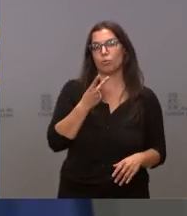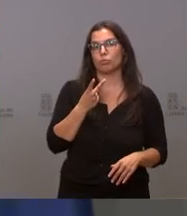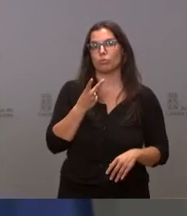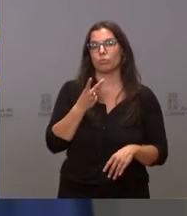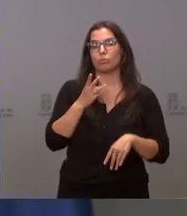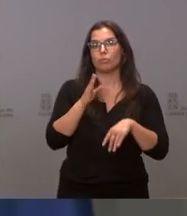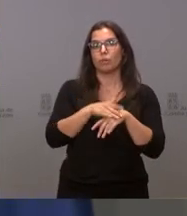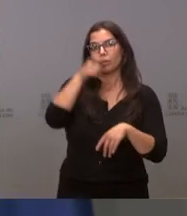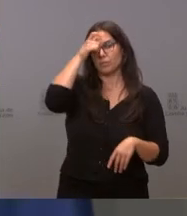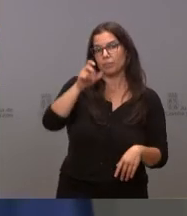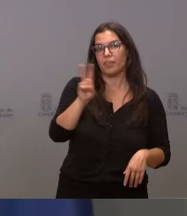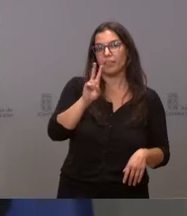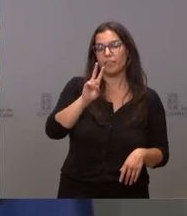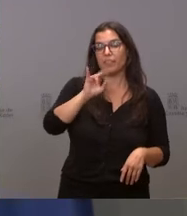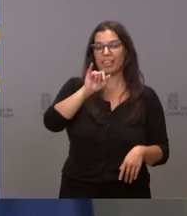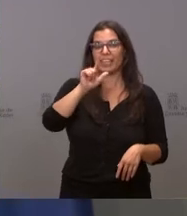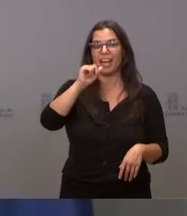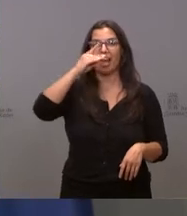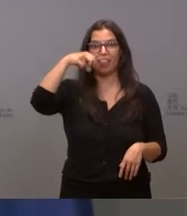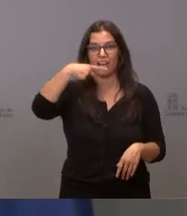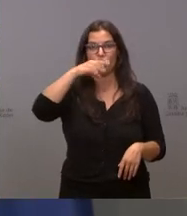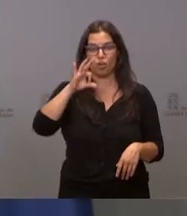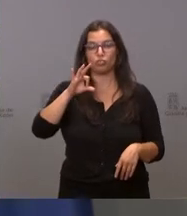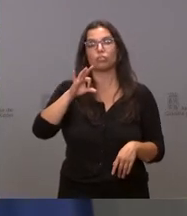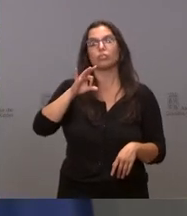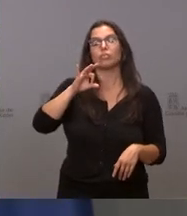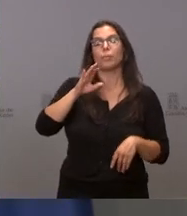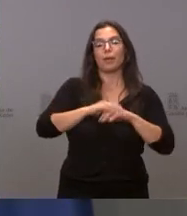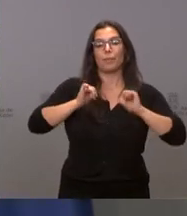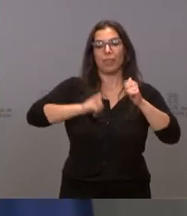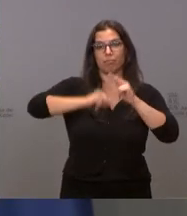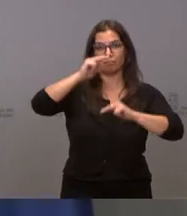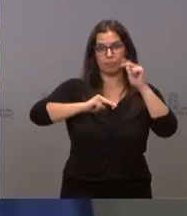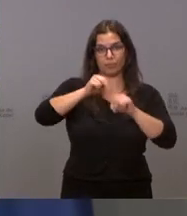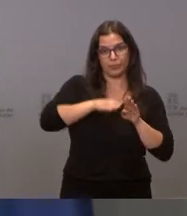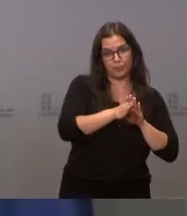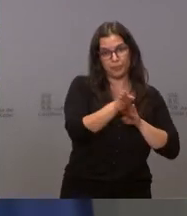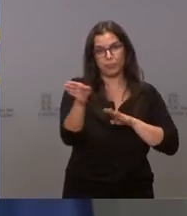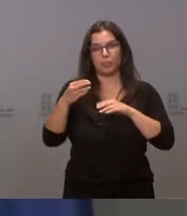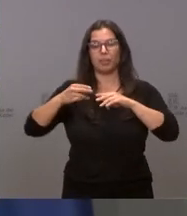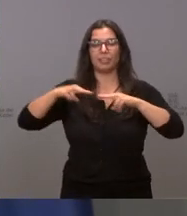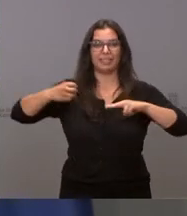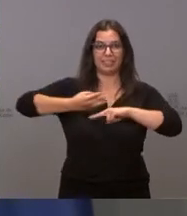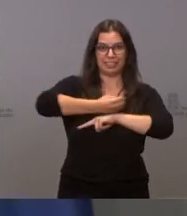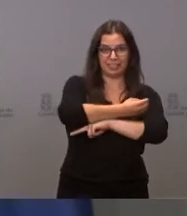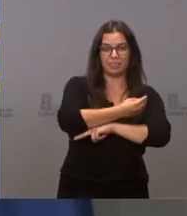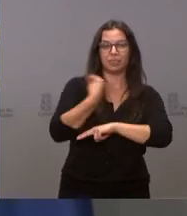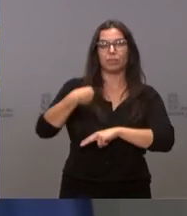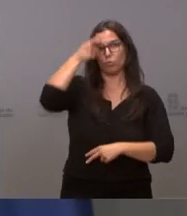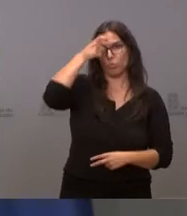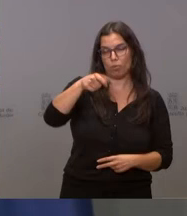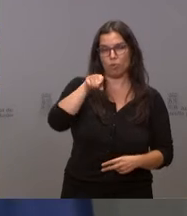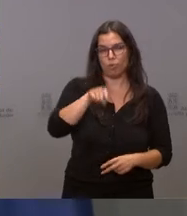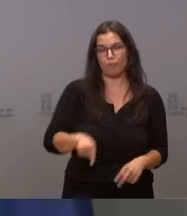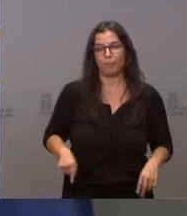Villadangos Intermodal SL para poder iniciar el ramal de acceso a la red ferroviaria en Villadangos del